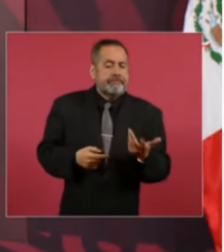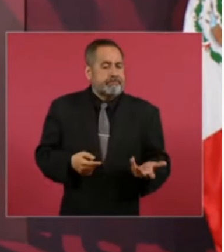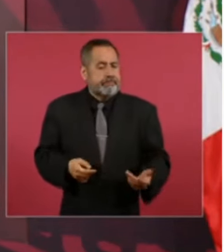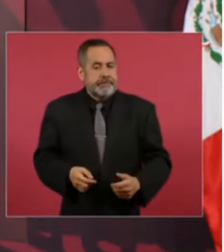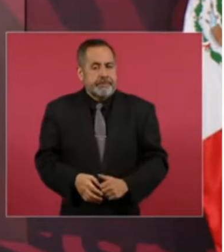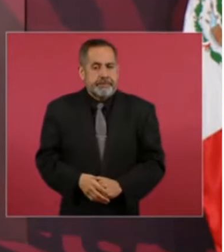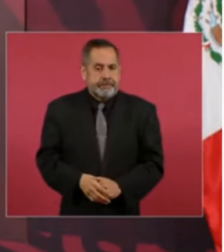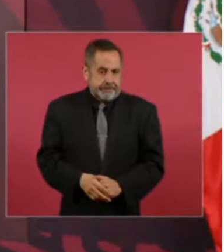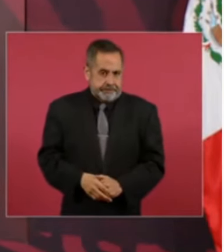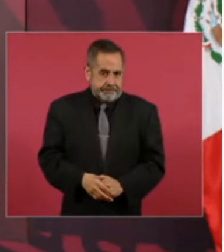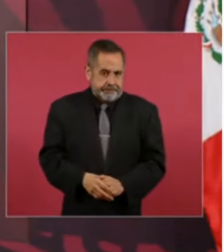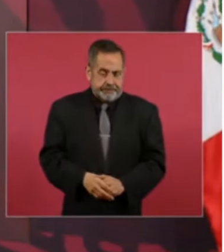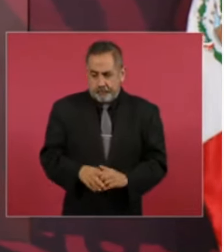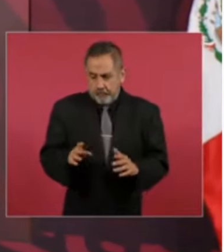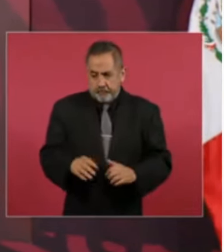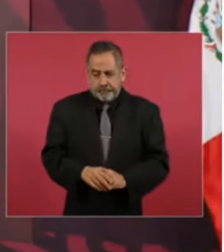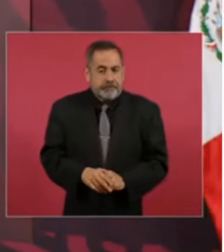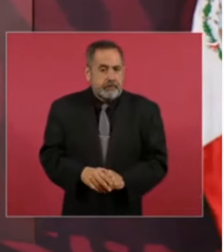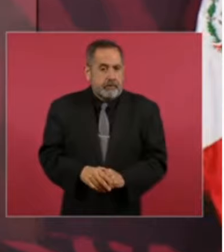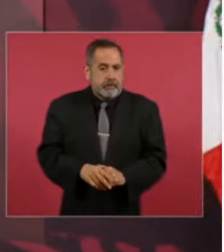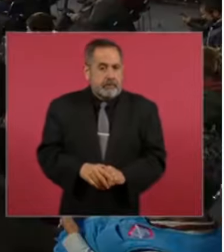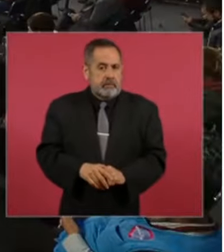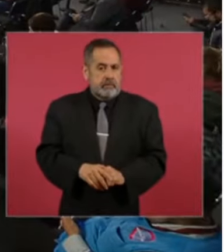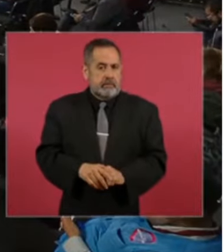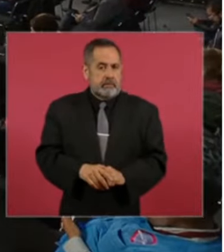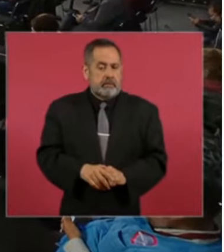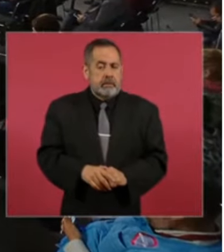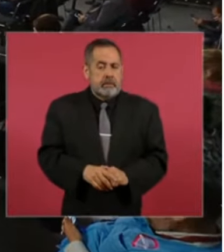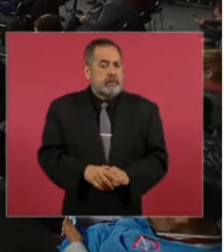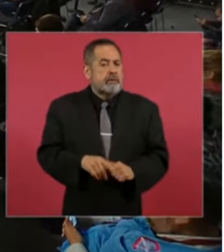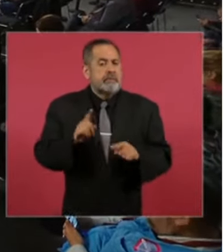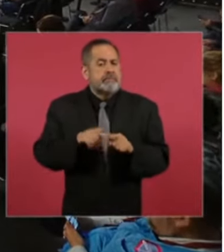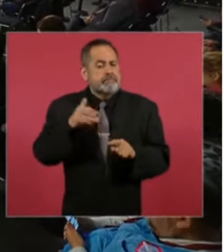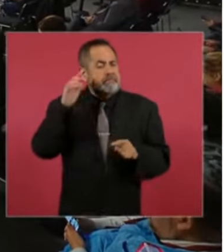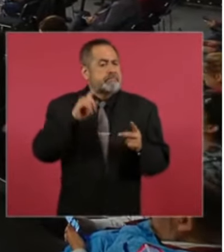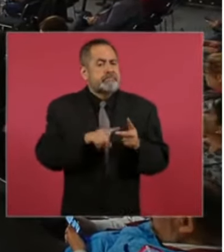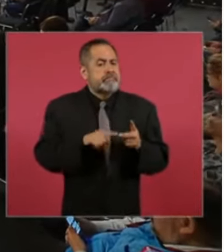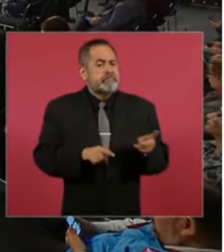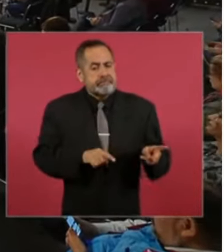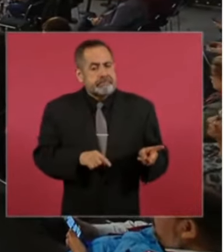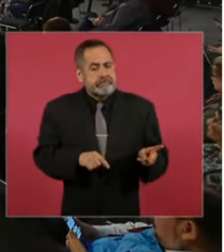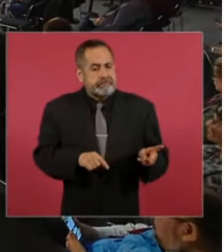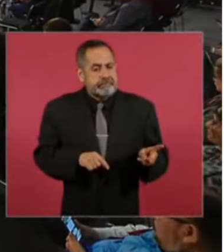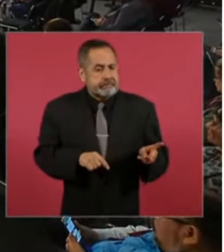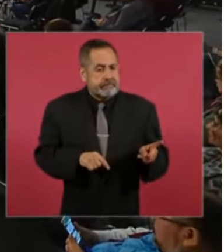bueno pero ¿quién era el